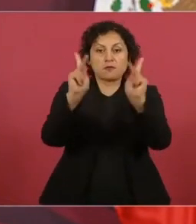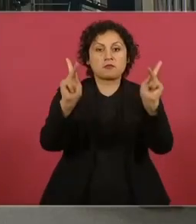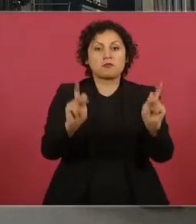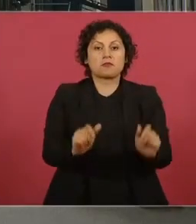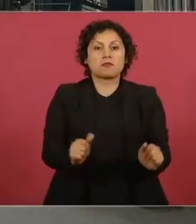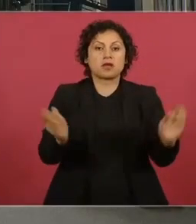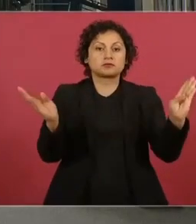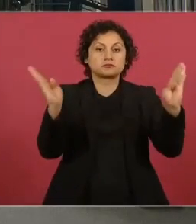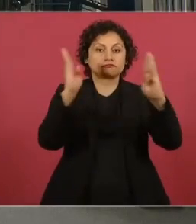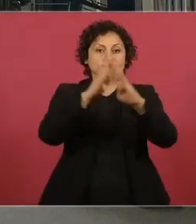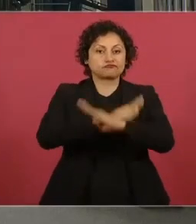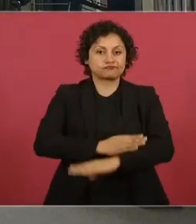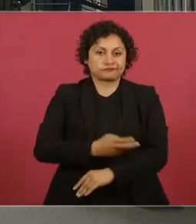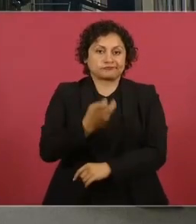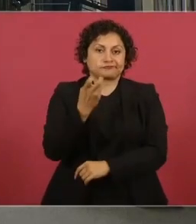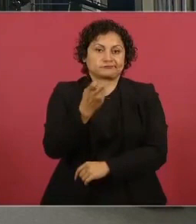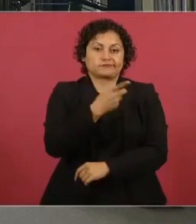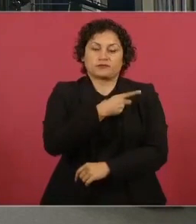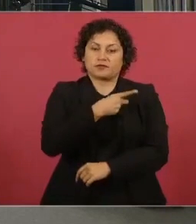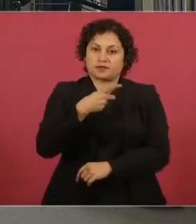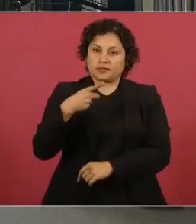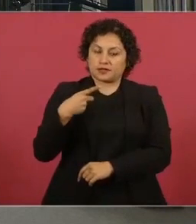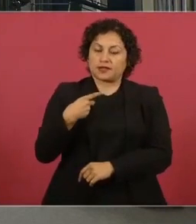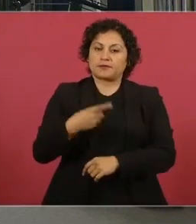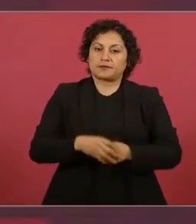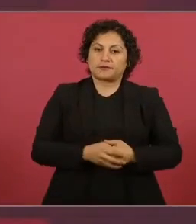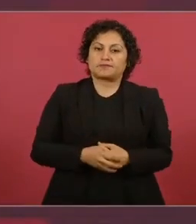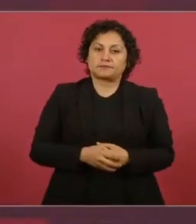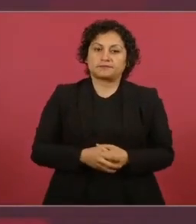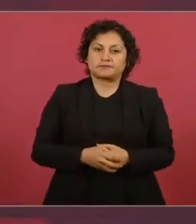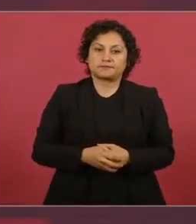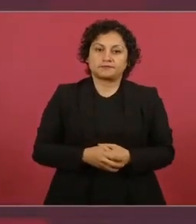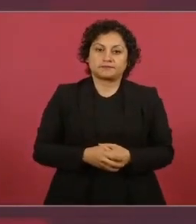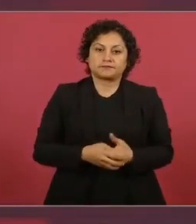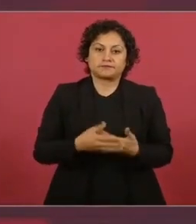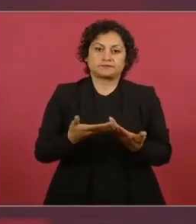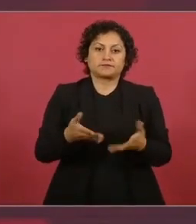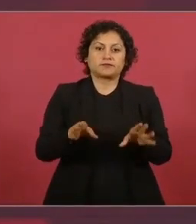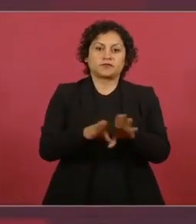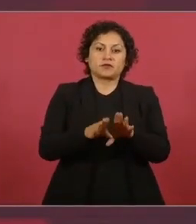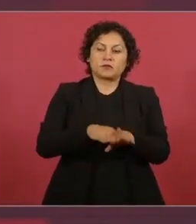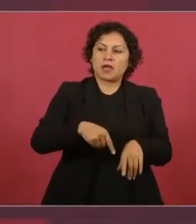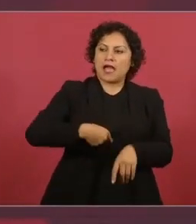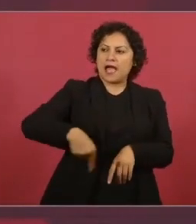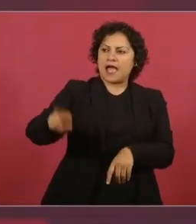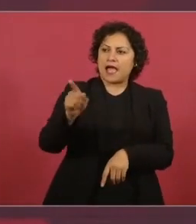Y no a la carrera armamentista